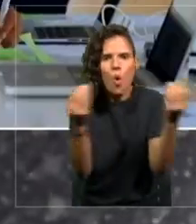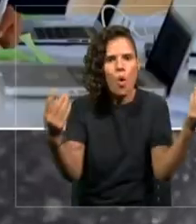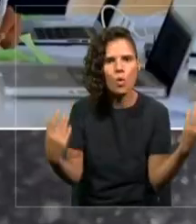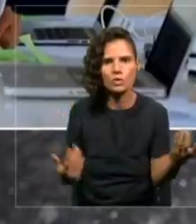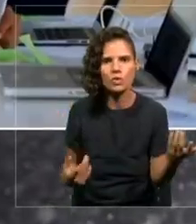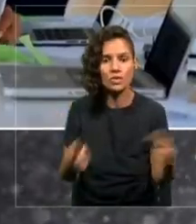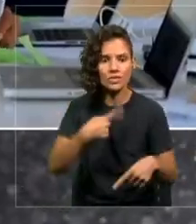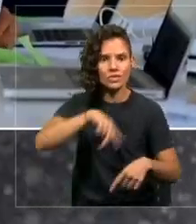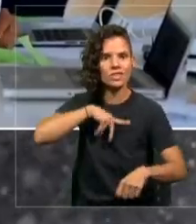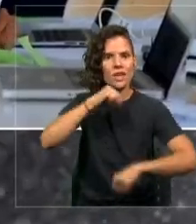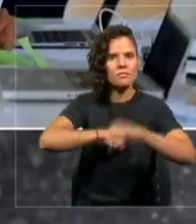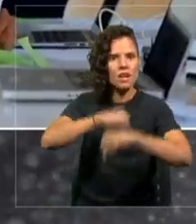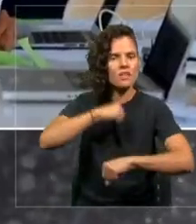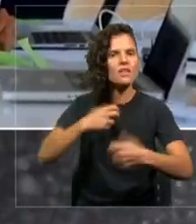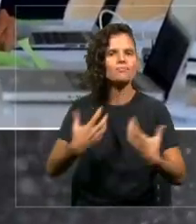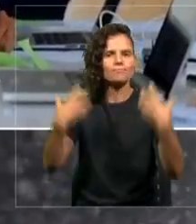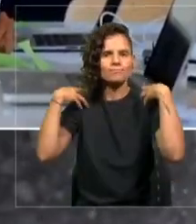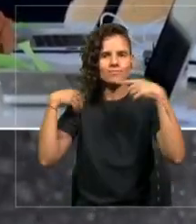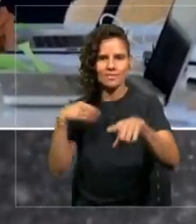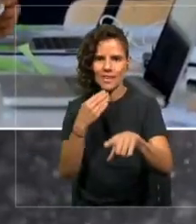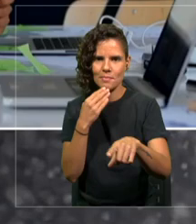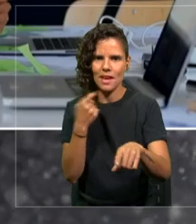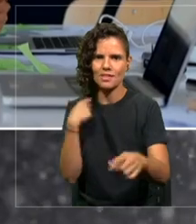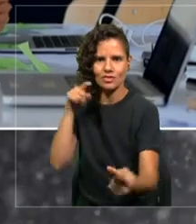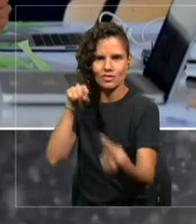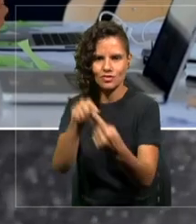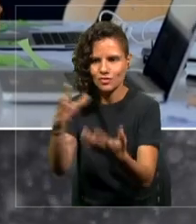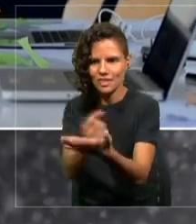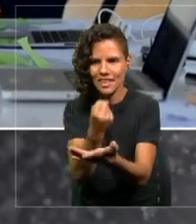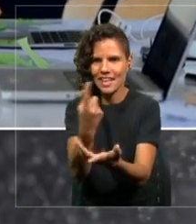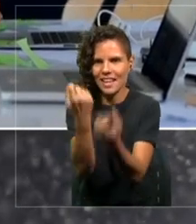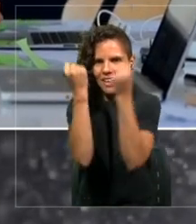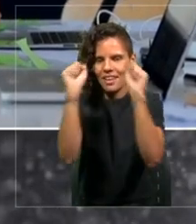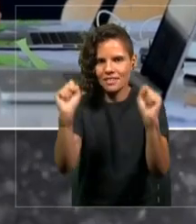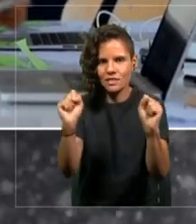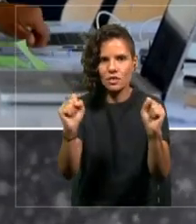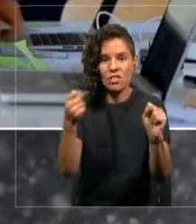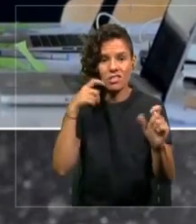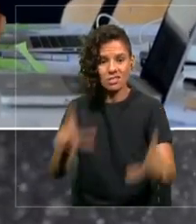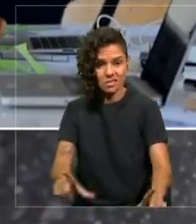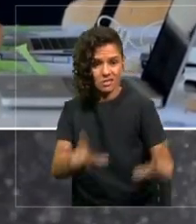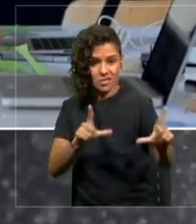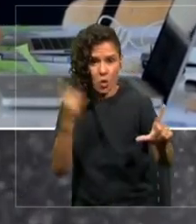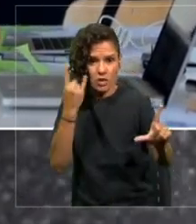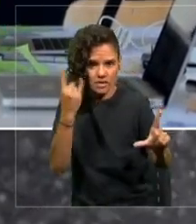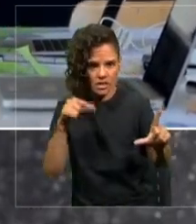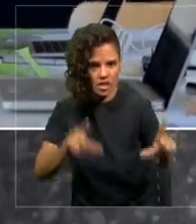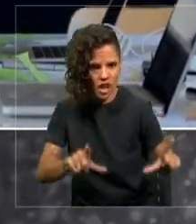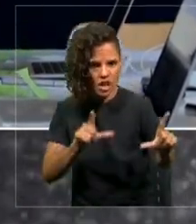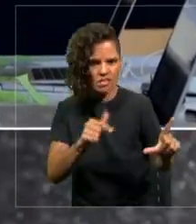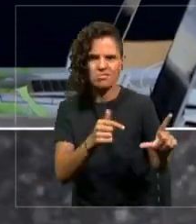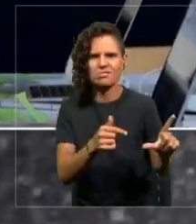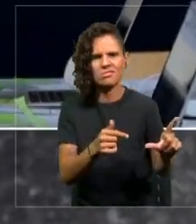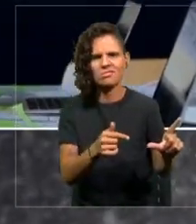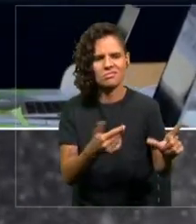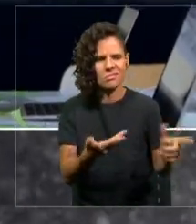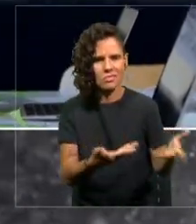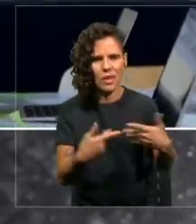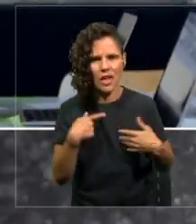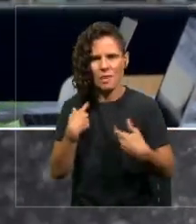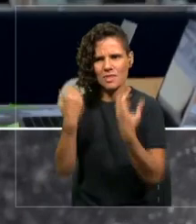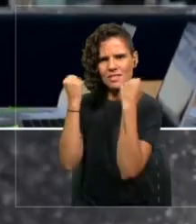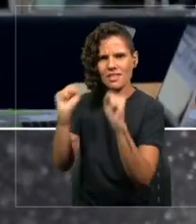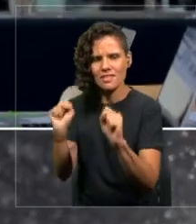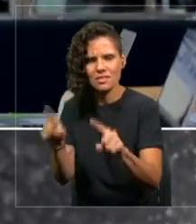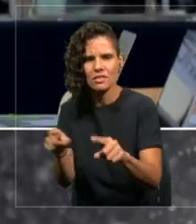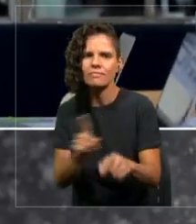un rol en eso. Ese es un paradigma que hay que romper. El título universitario, el diploma, no es el pasaporte al éxito. Las